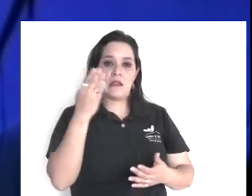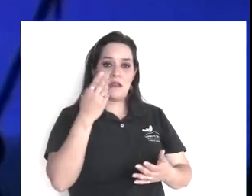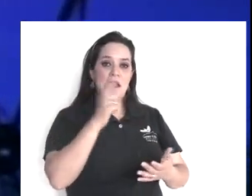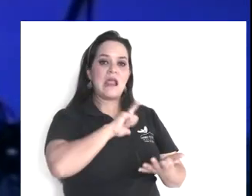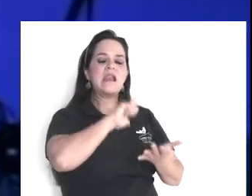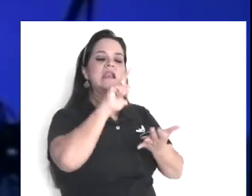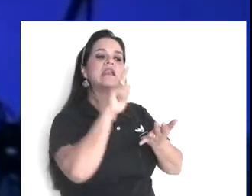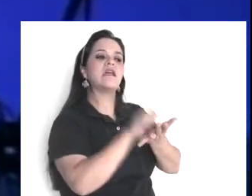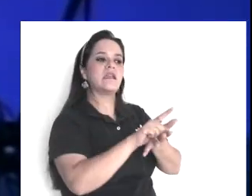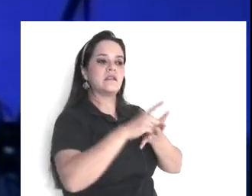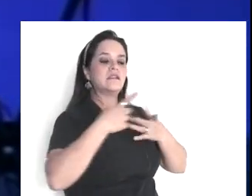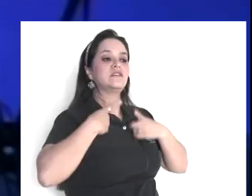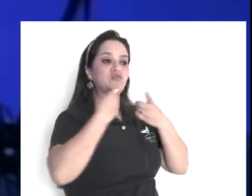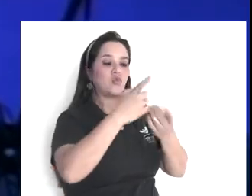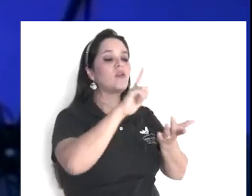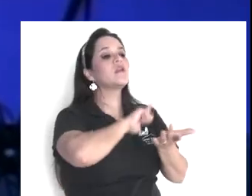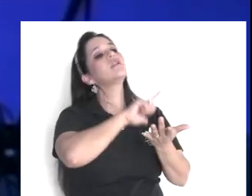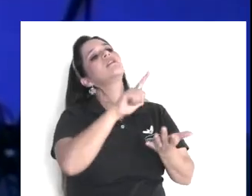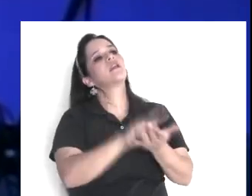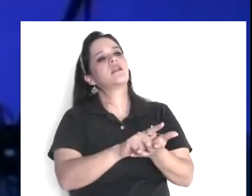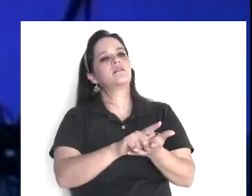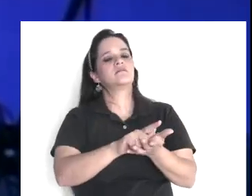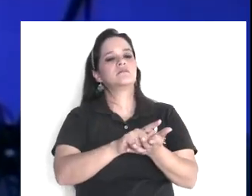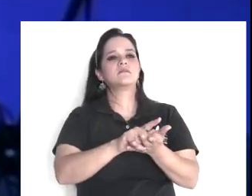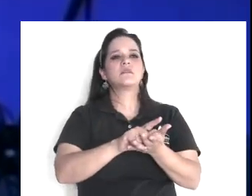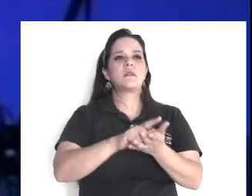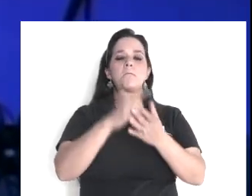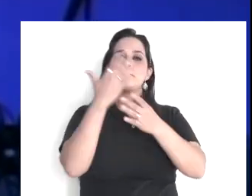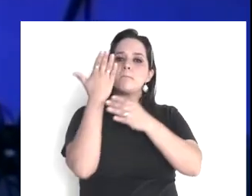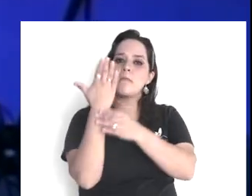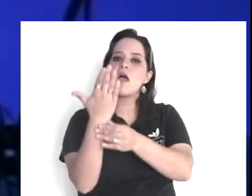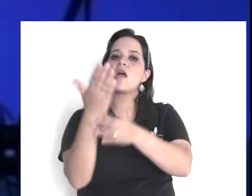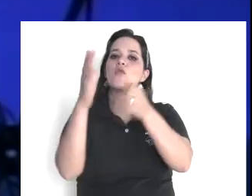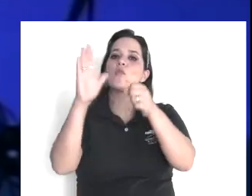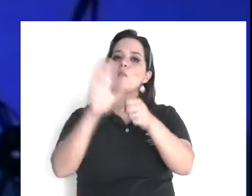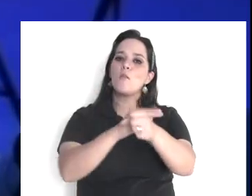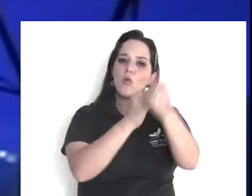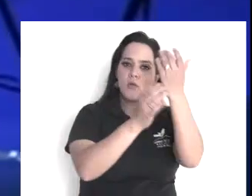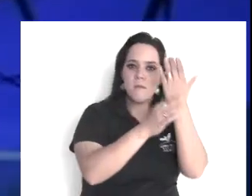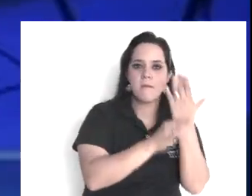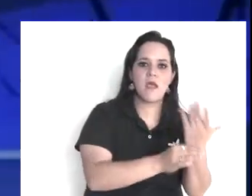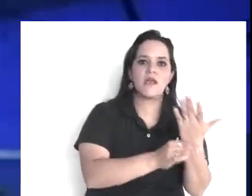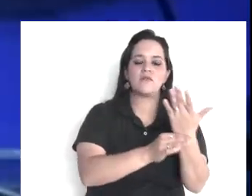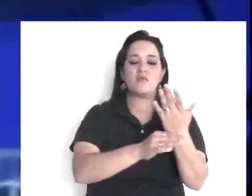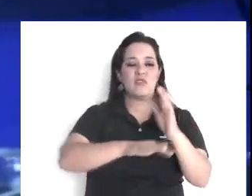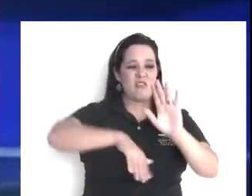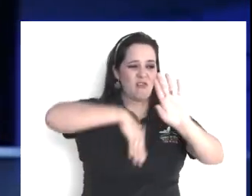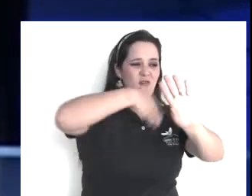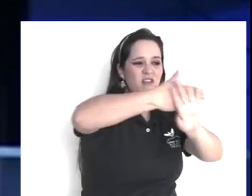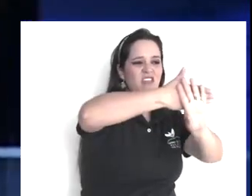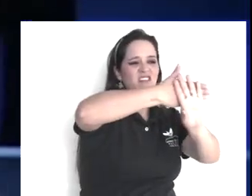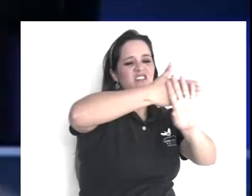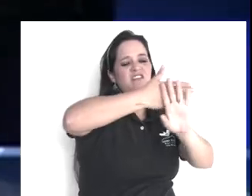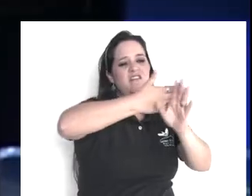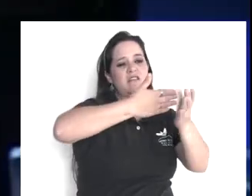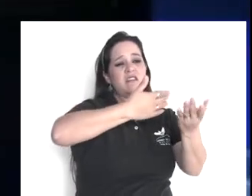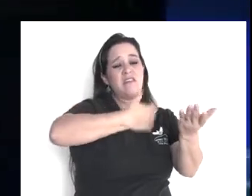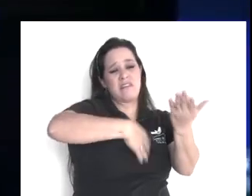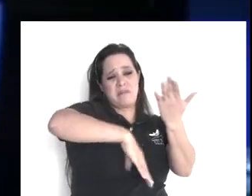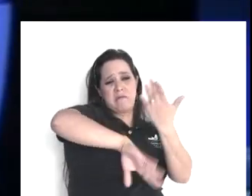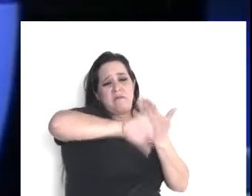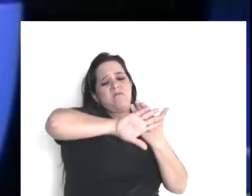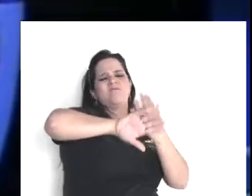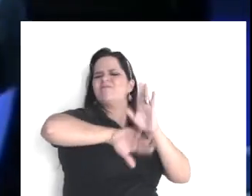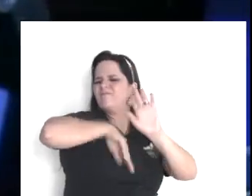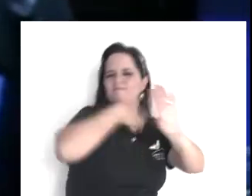pie por pie, eso decía la ley, pero Jesús dijo, oísteis que fue dicho, a los antepasados,